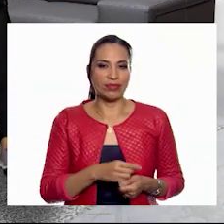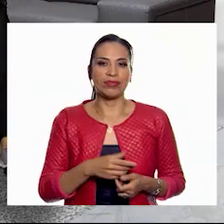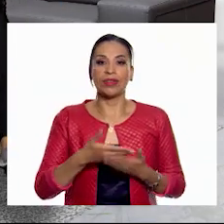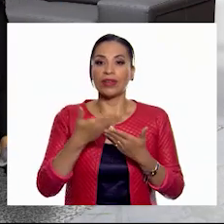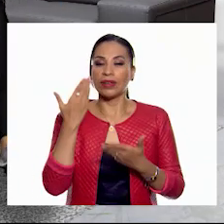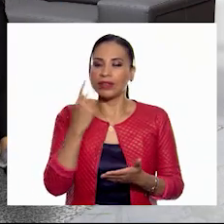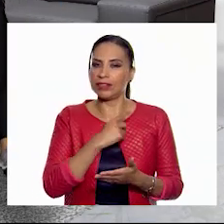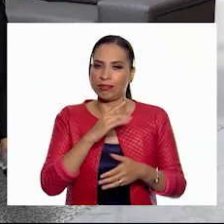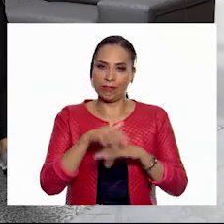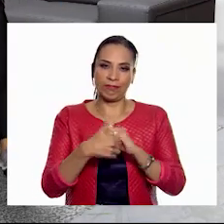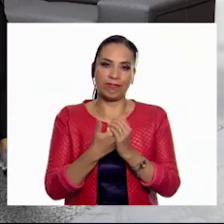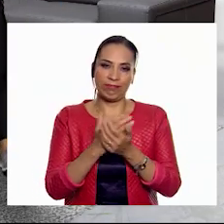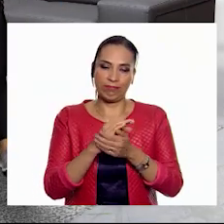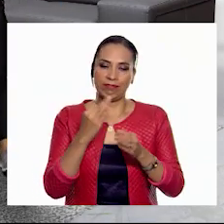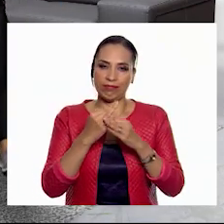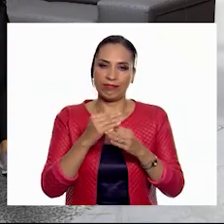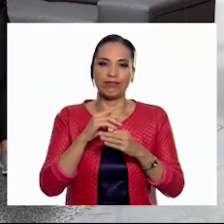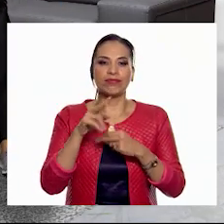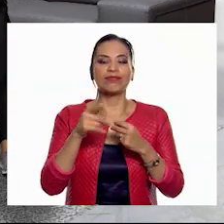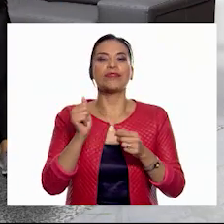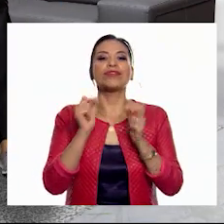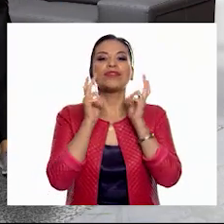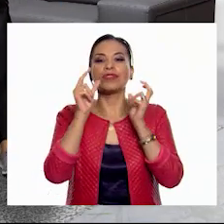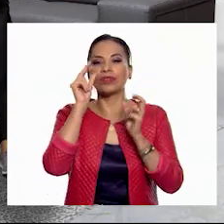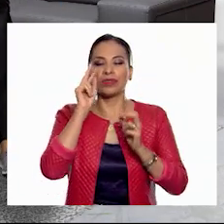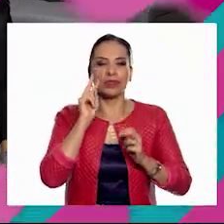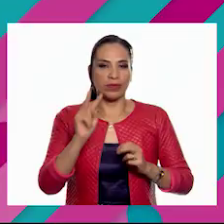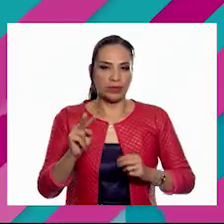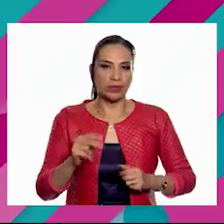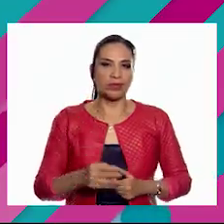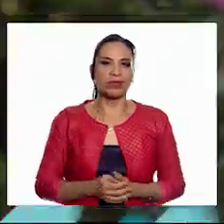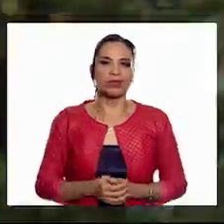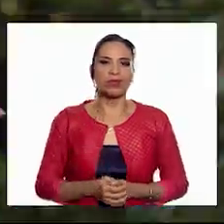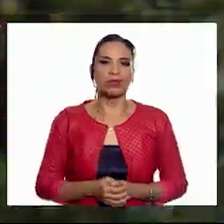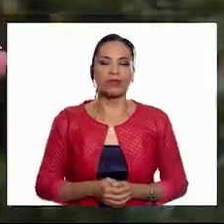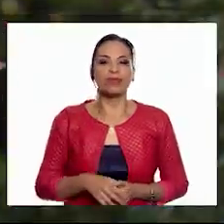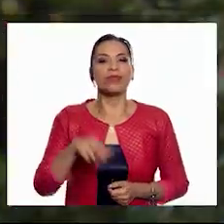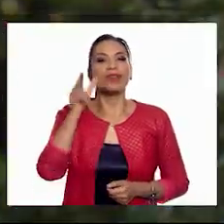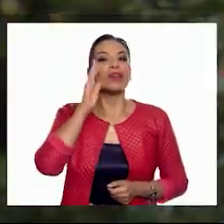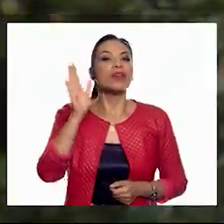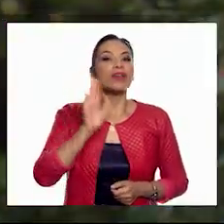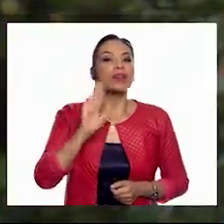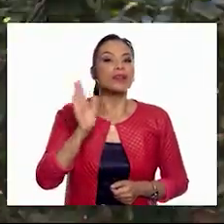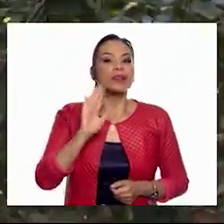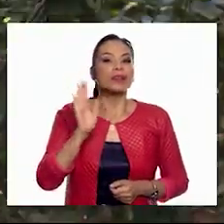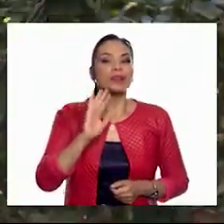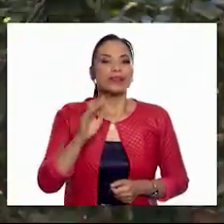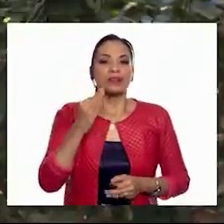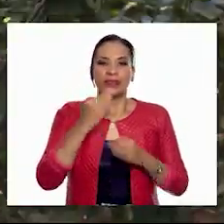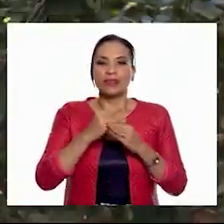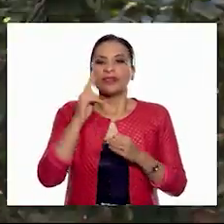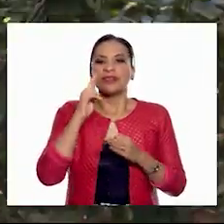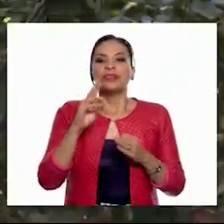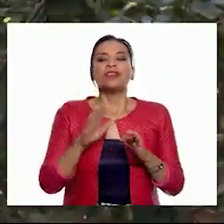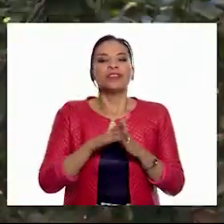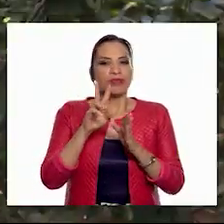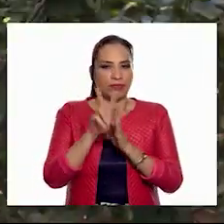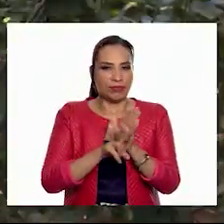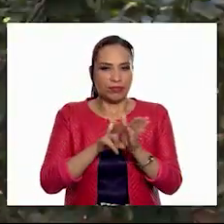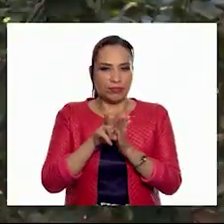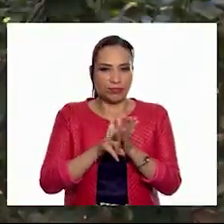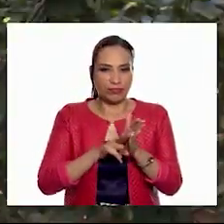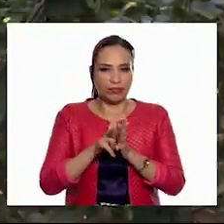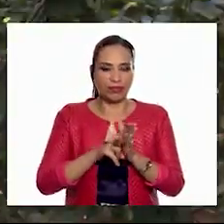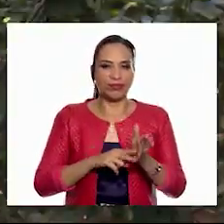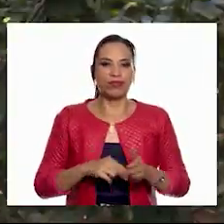Antes hay que lavarse las manos, así que vamos con nuestro amigo ajo listo. ¡Vamos! ¡Hola! ¡Vamos a ver el siguiente